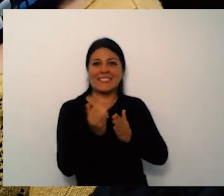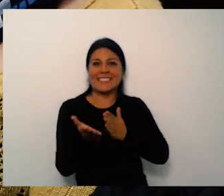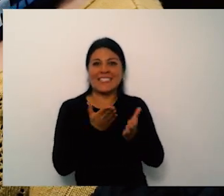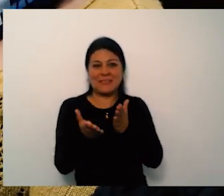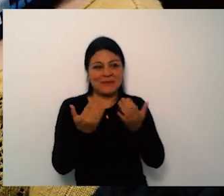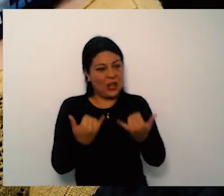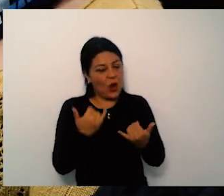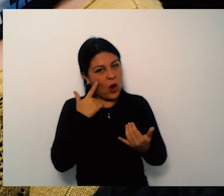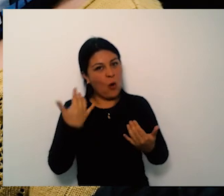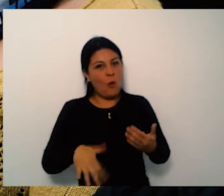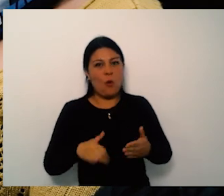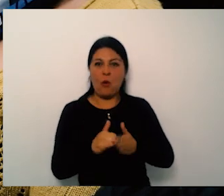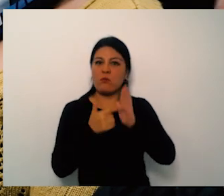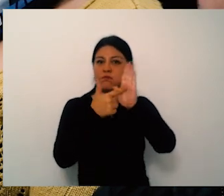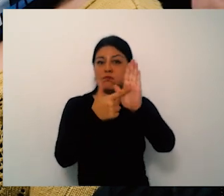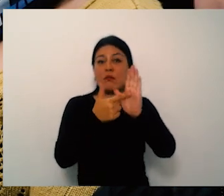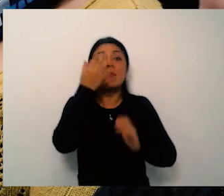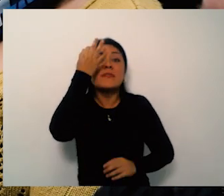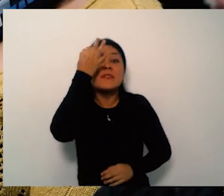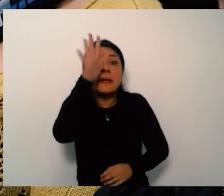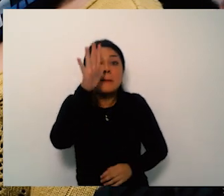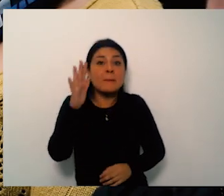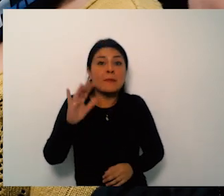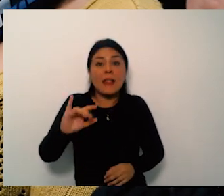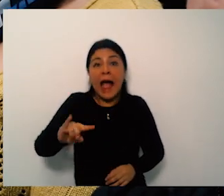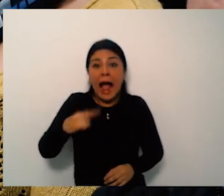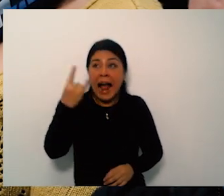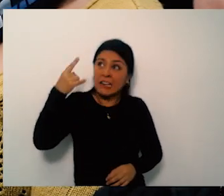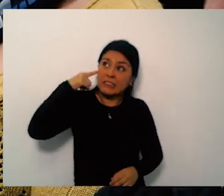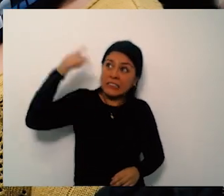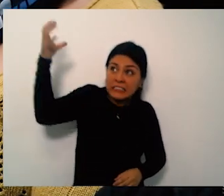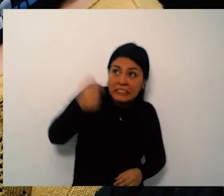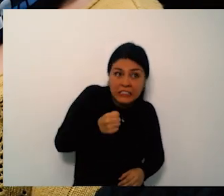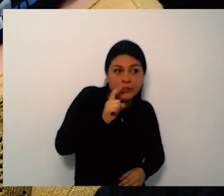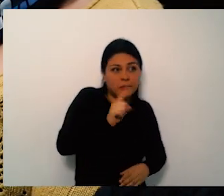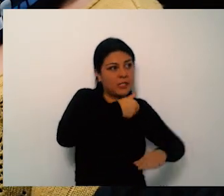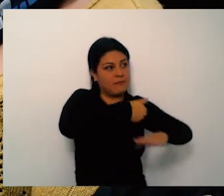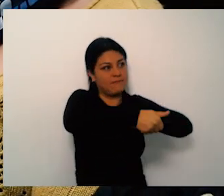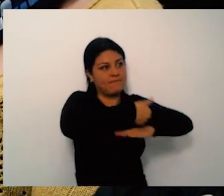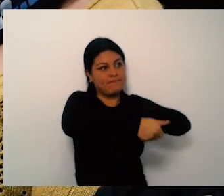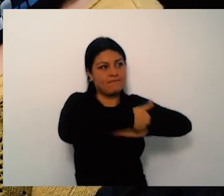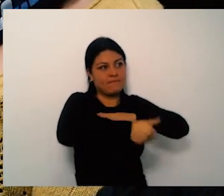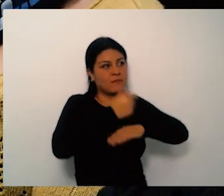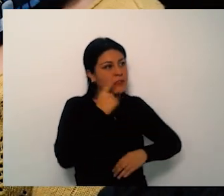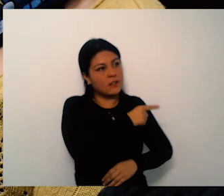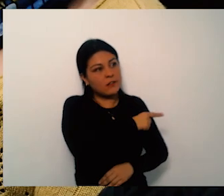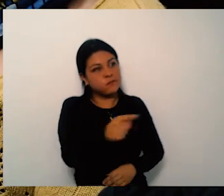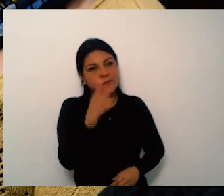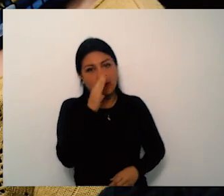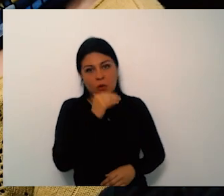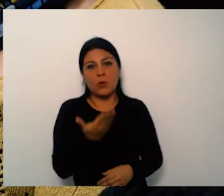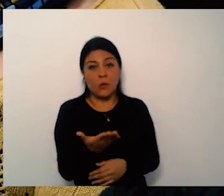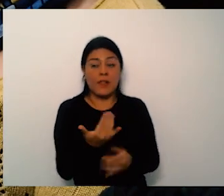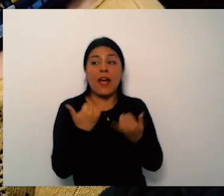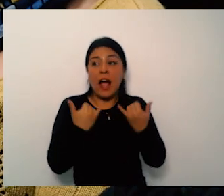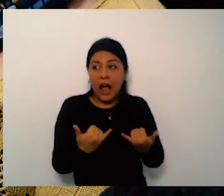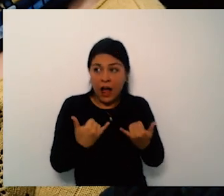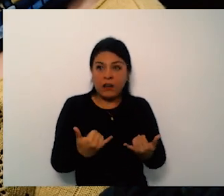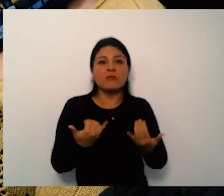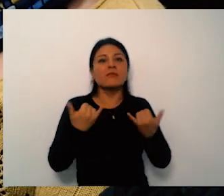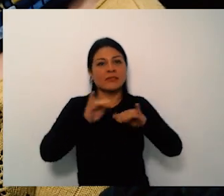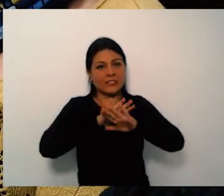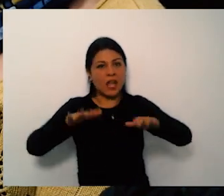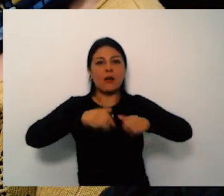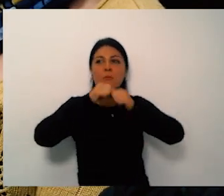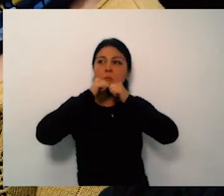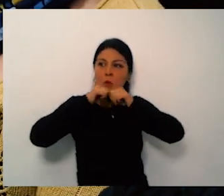doctor Alejandro allá en esa torre el 24 de julio del año 2020 en plena pandemia y